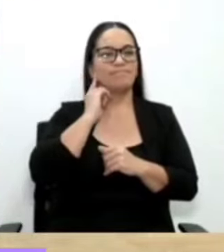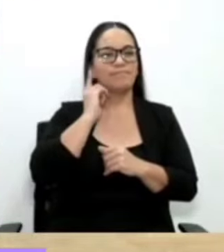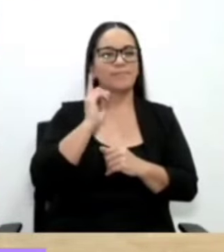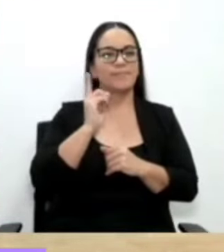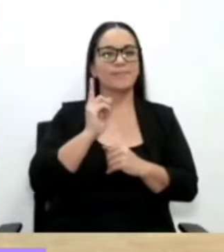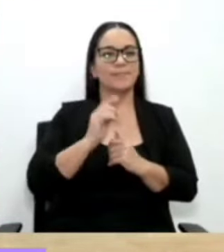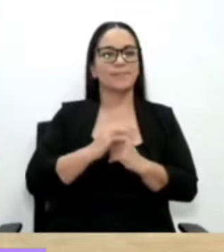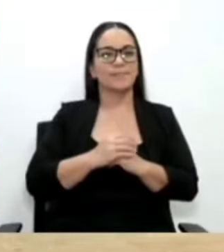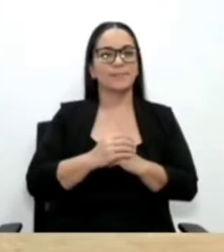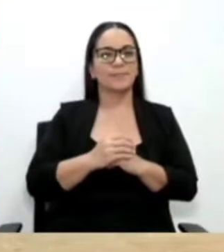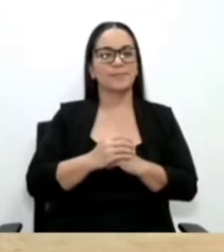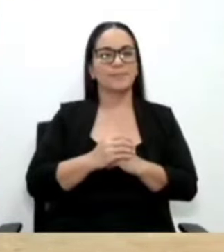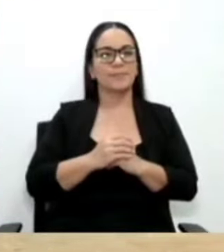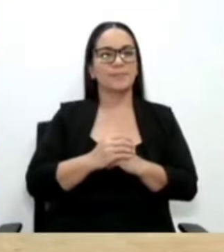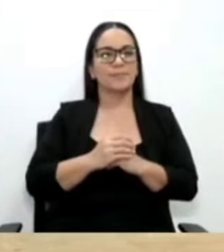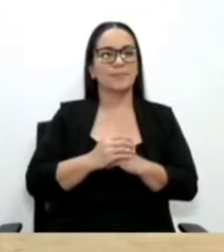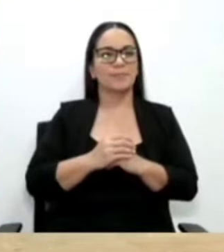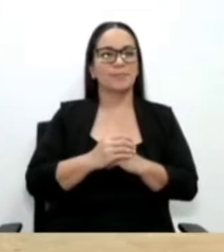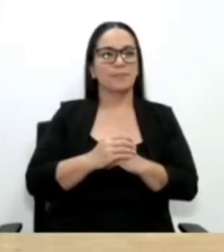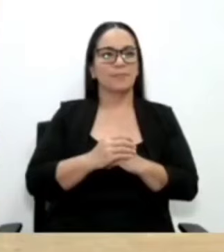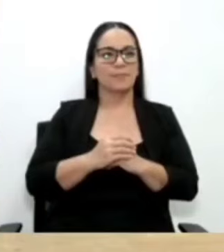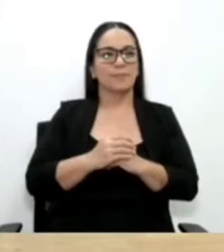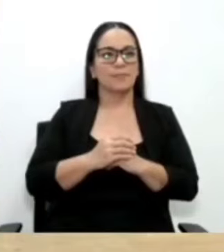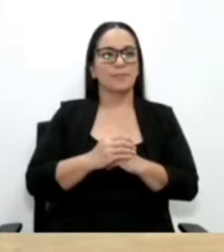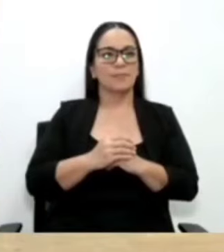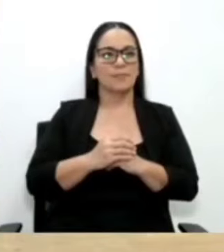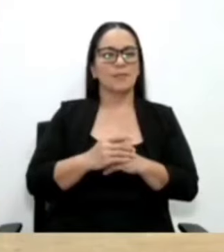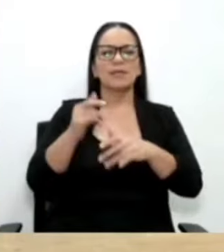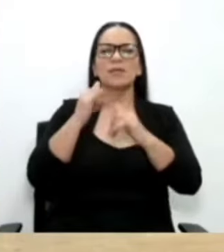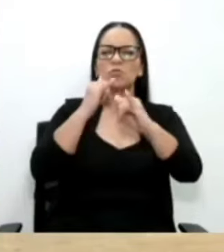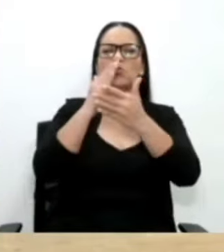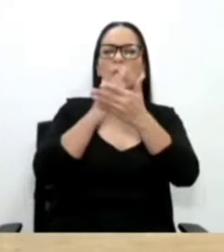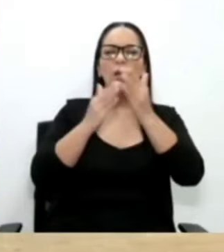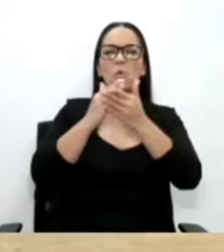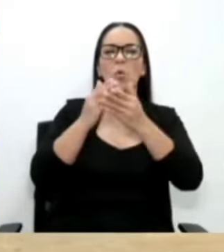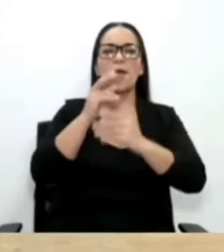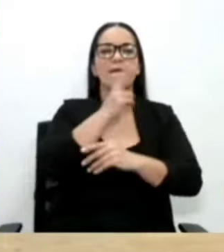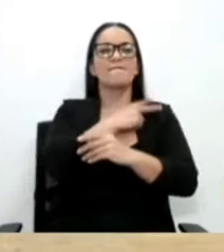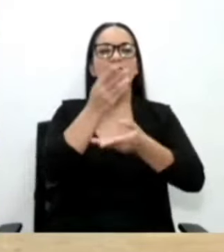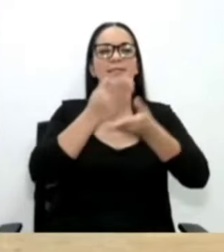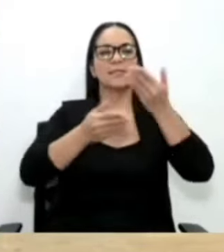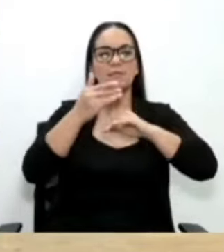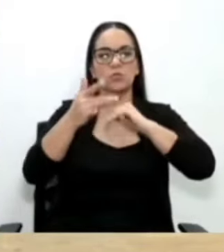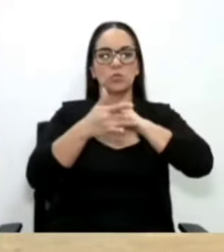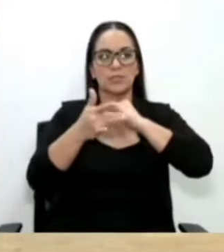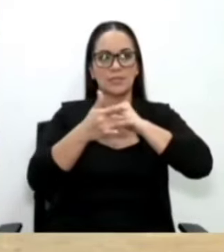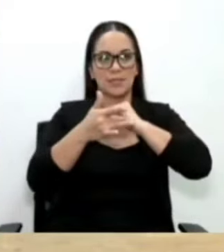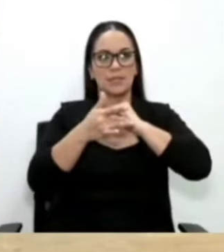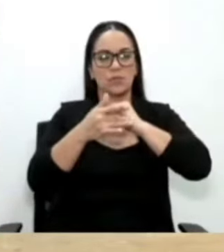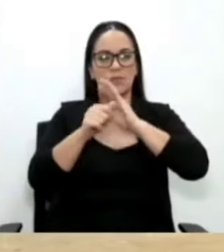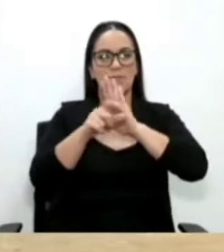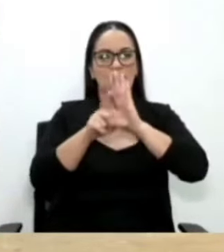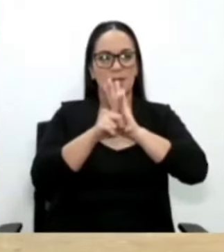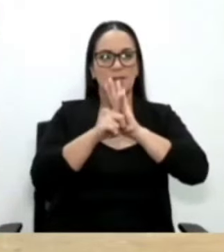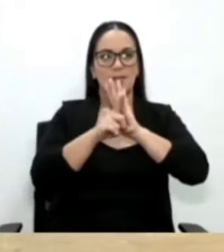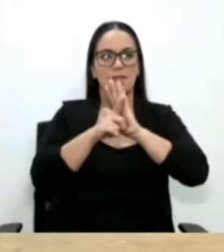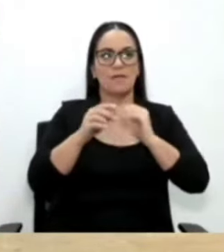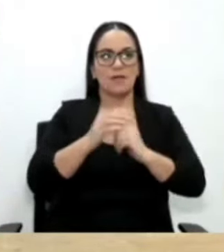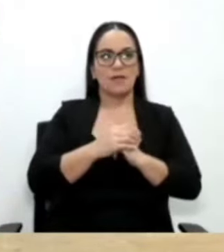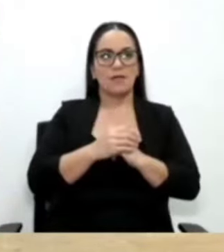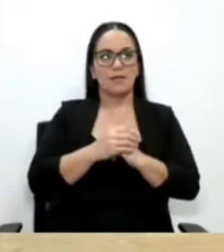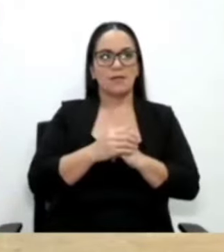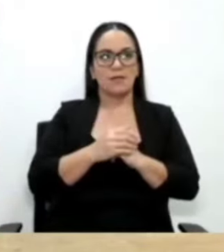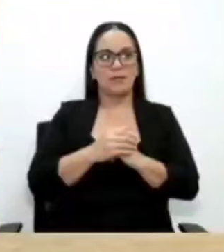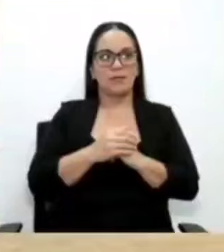técnicos de la Asamblea Legislativa y un error de juicio enorme del que no da